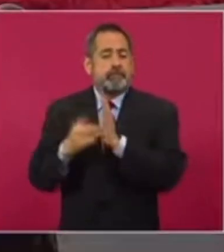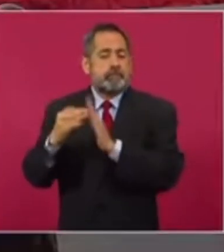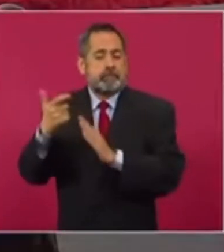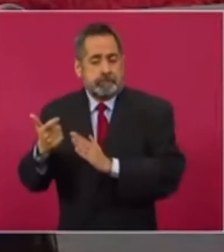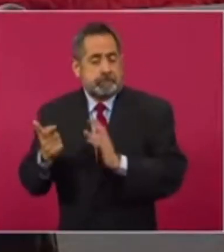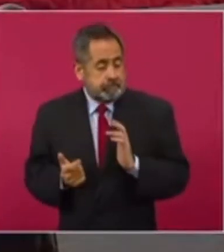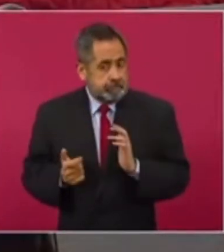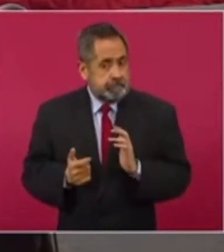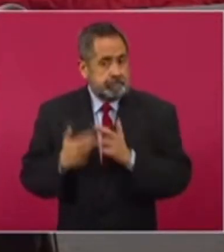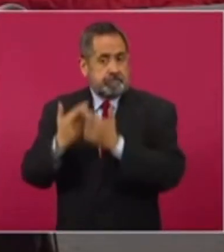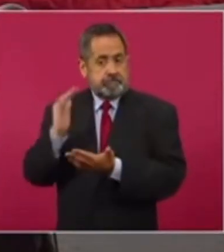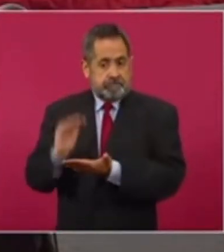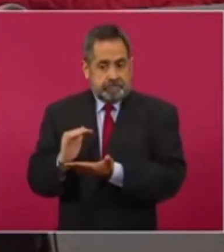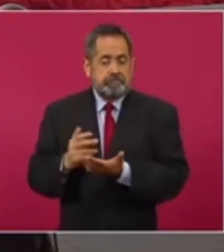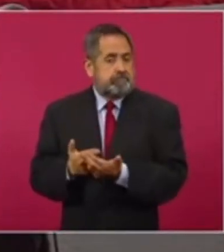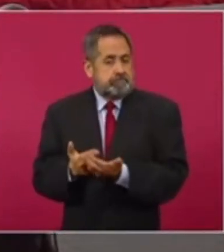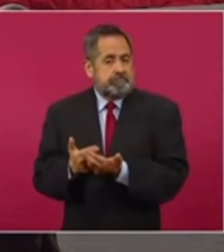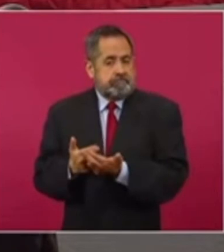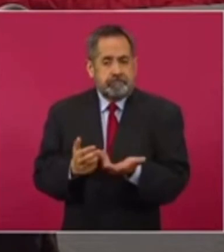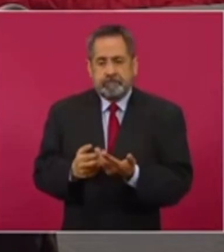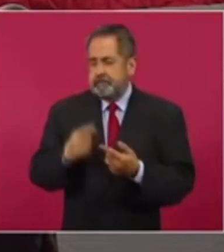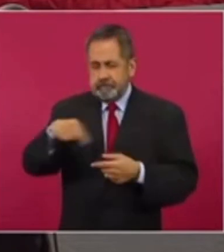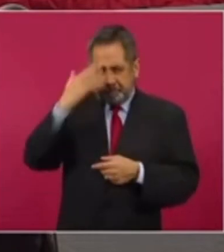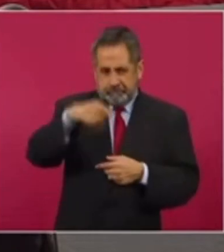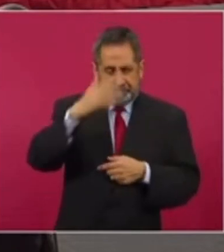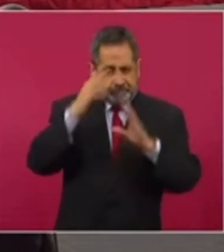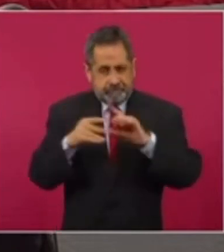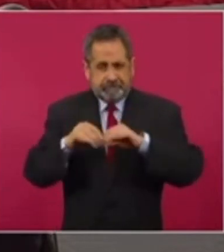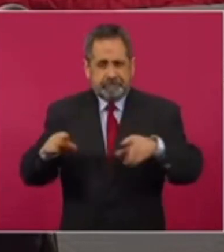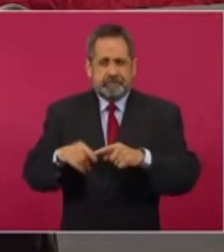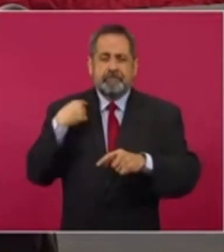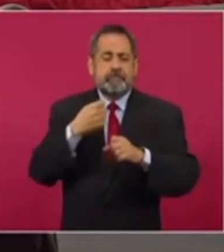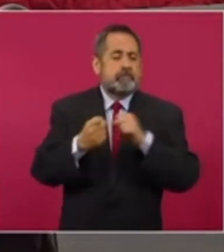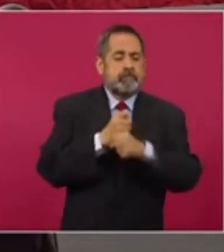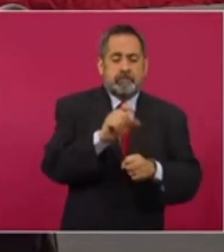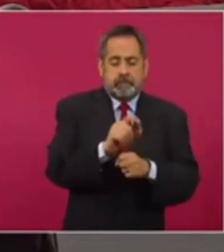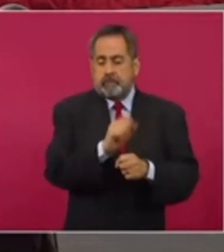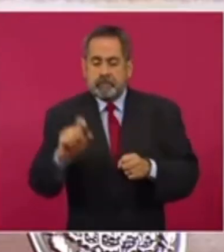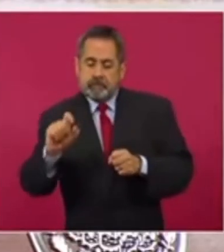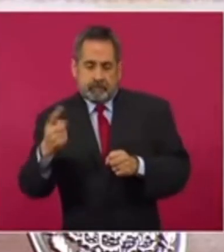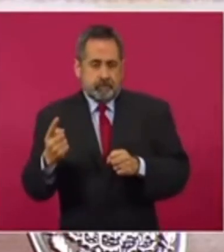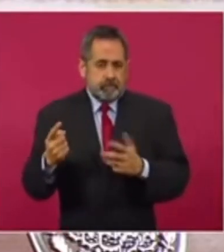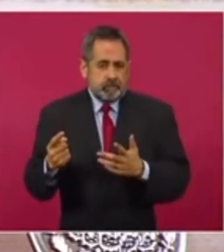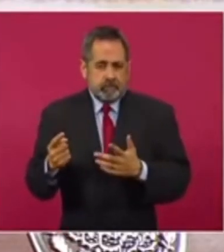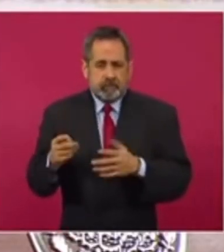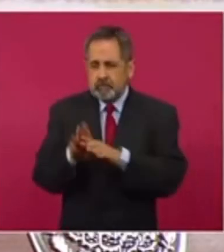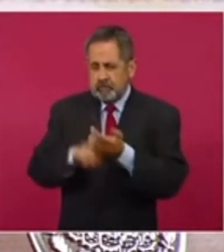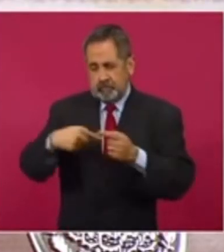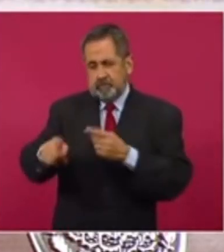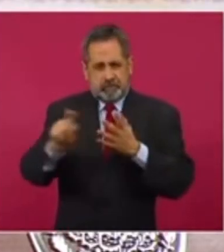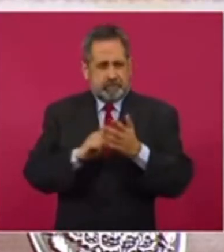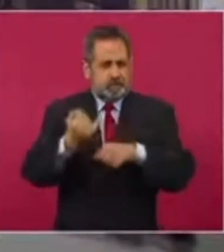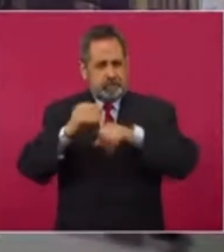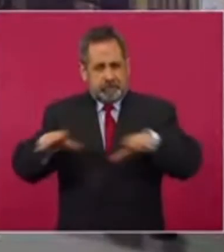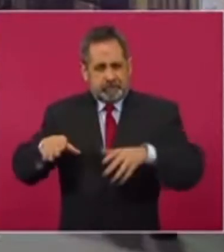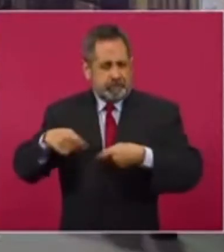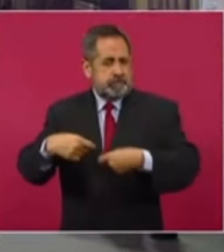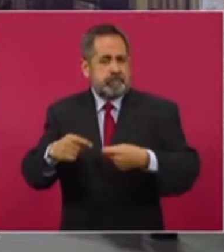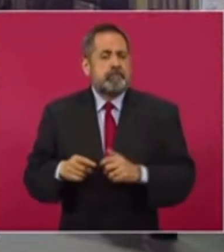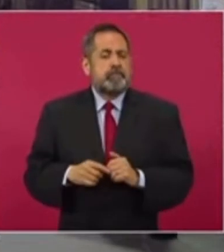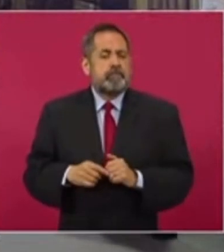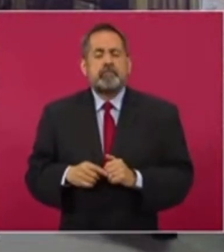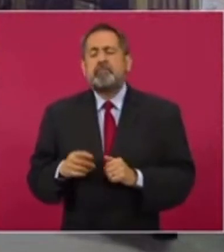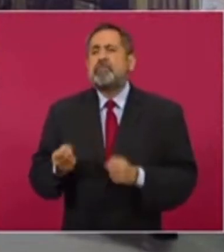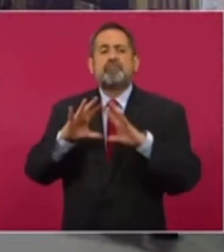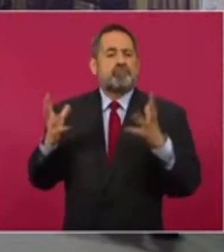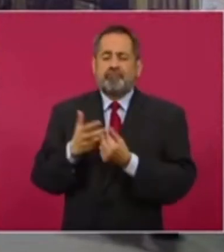de pesos y adicional, digamos, con los últimos datos de cierre que tenemos, como ustedes saben, los datos del cierre de 2021 se tendrán a finales de este mes, en el informe de las finanzas públicas,